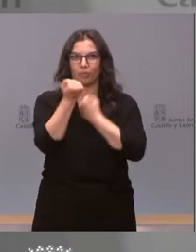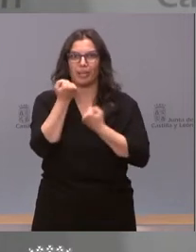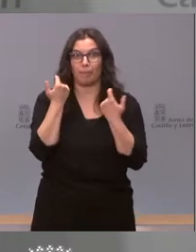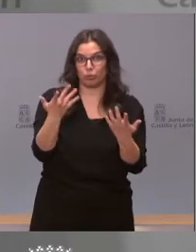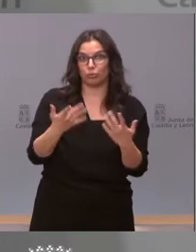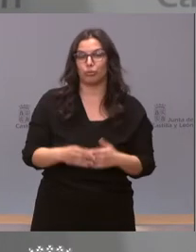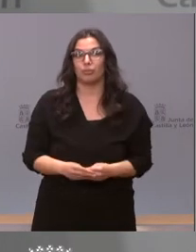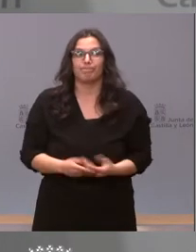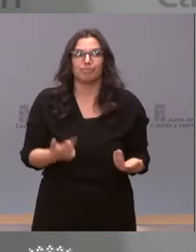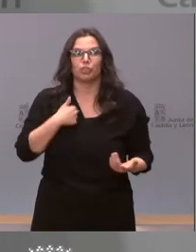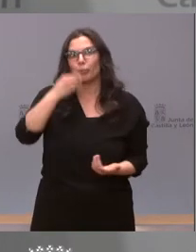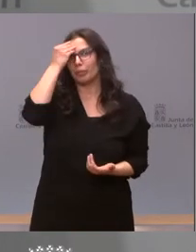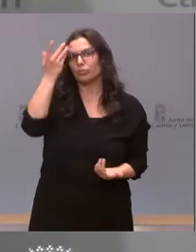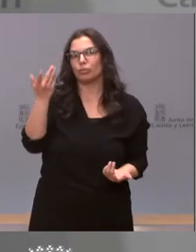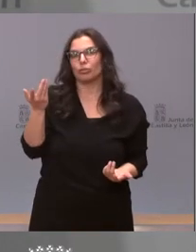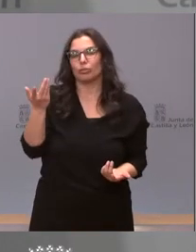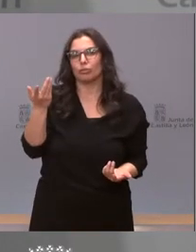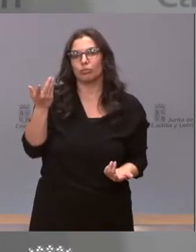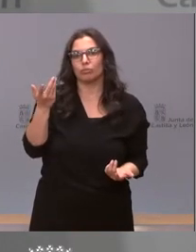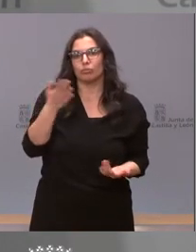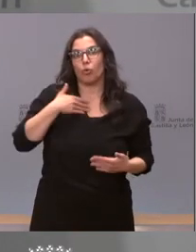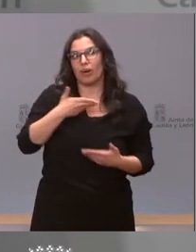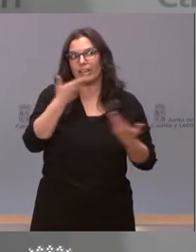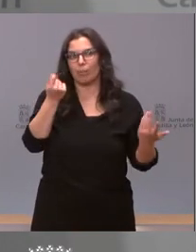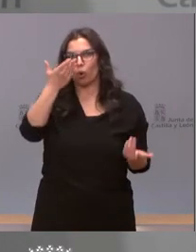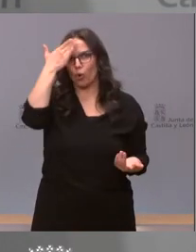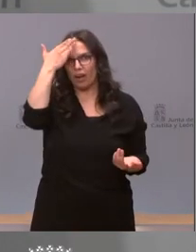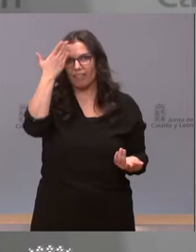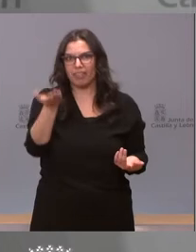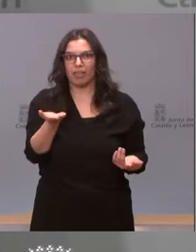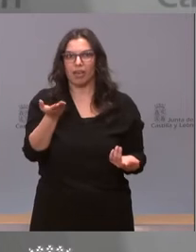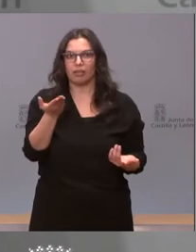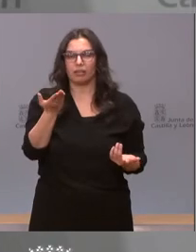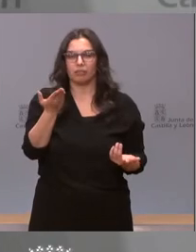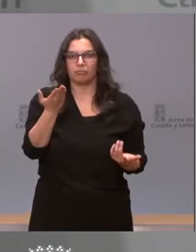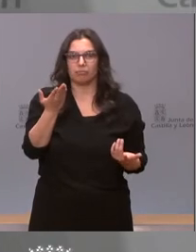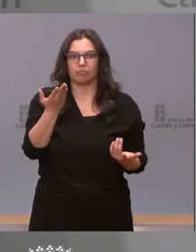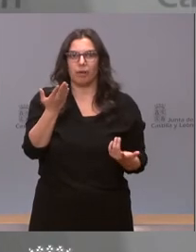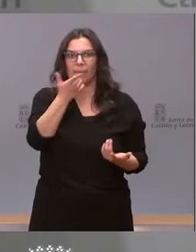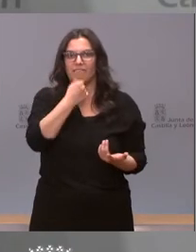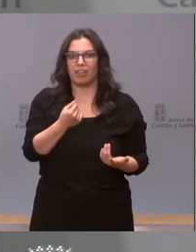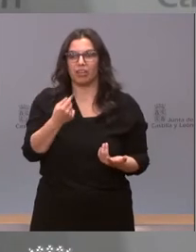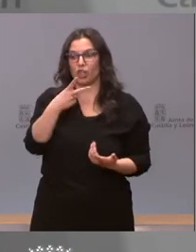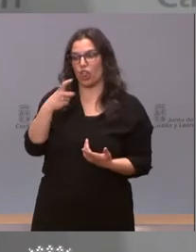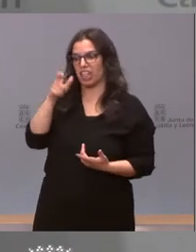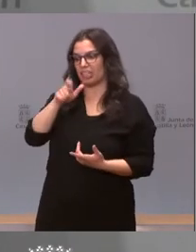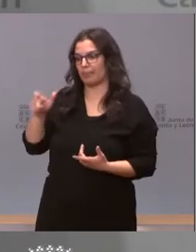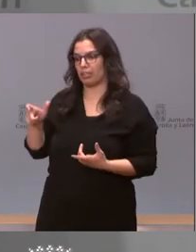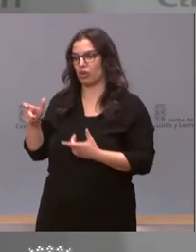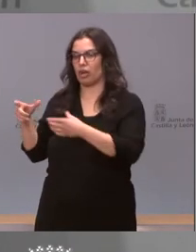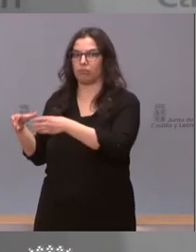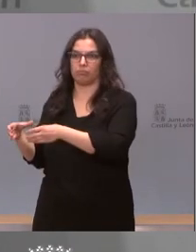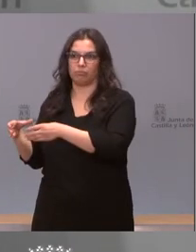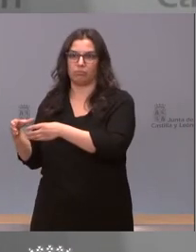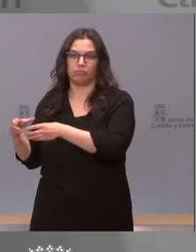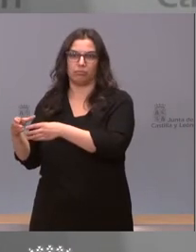Pues yo creo que cualquiera, con un poco de sentido común, entiende que es más fácil que 200 personas vayan a un centro